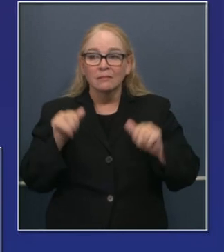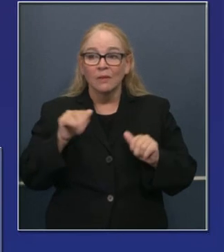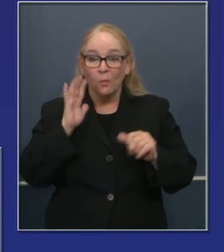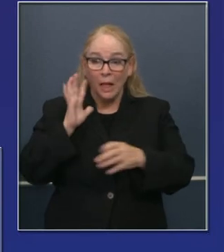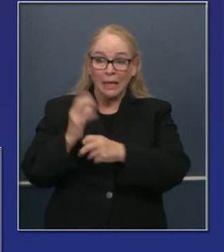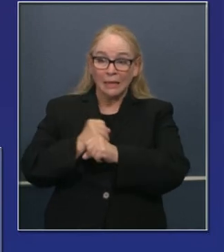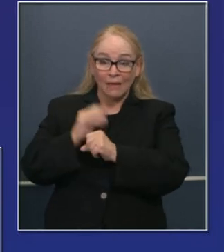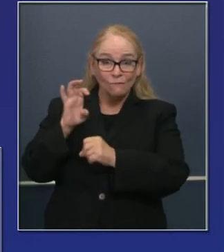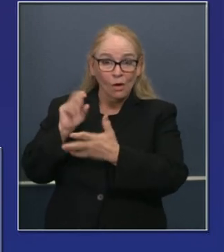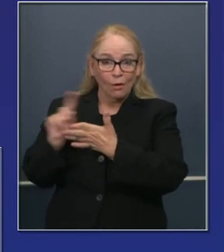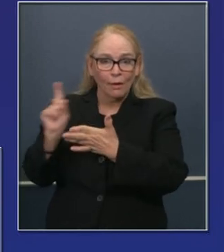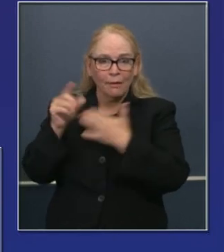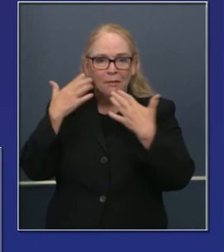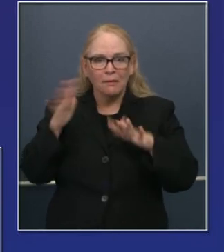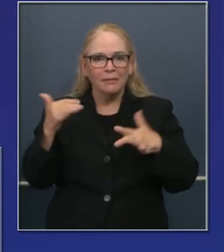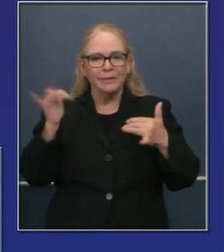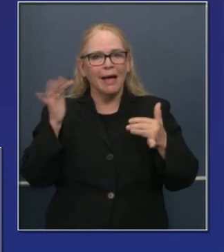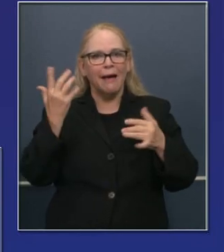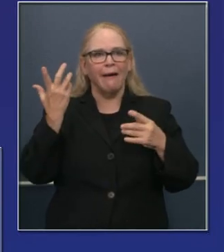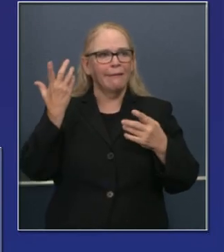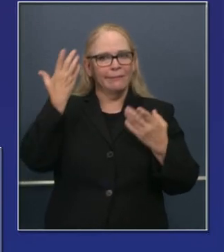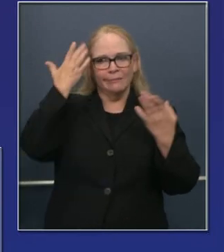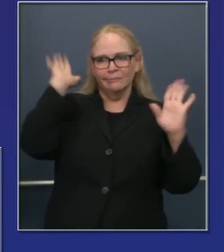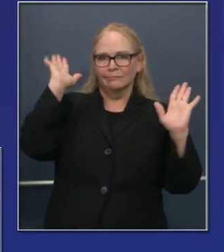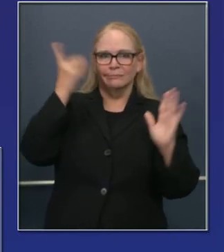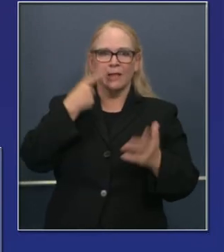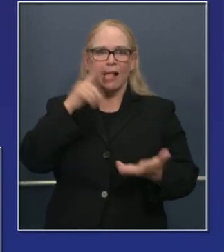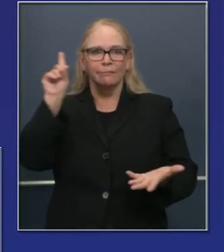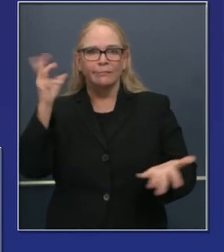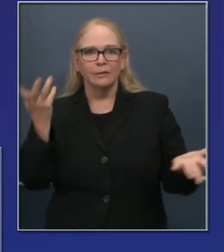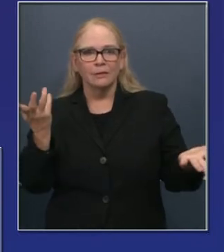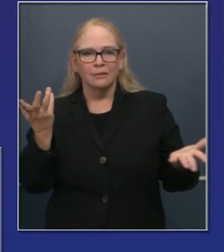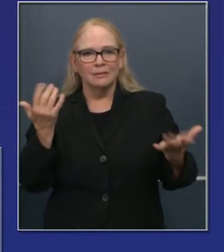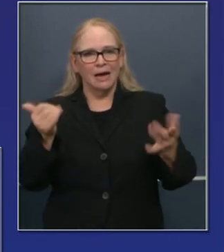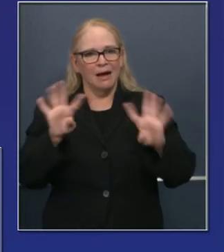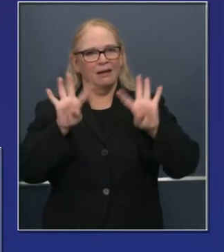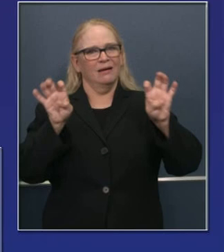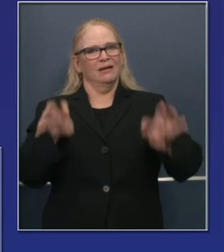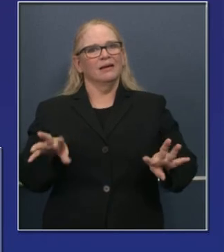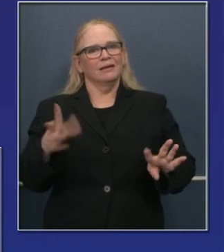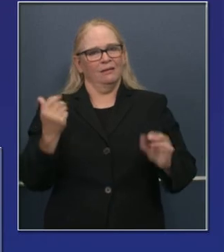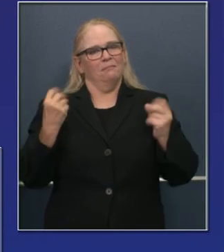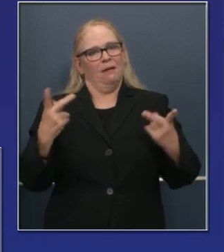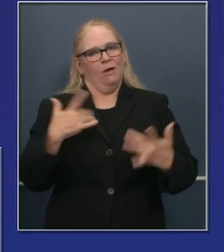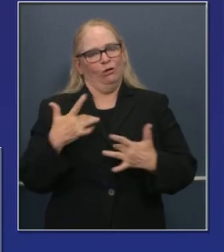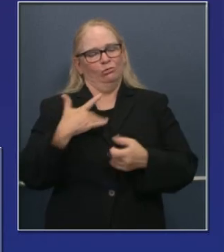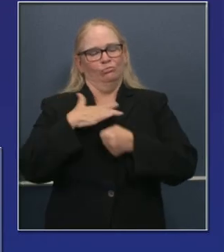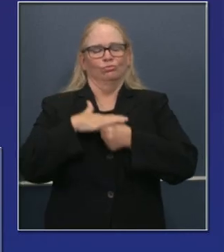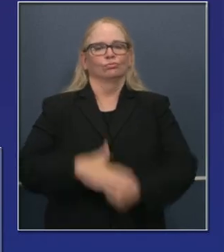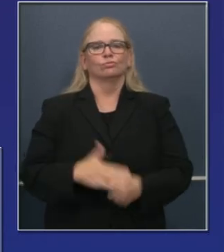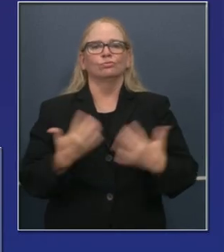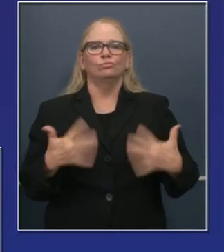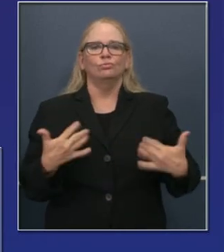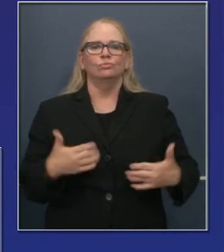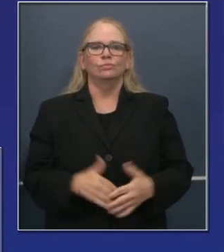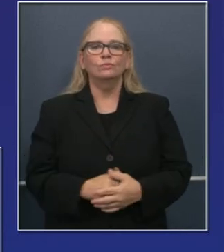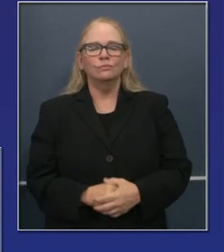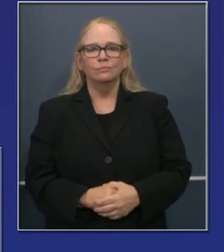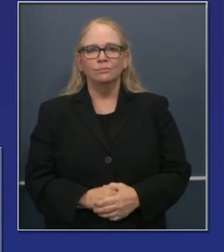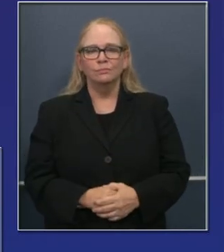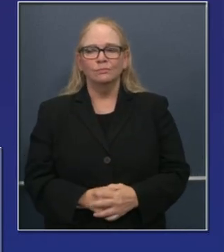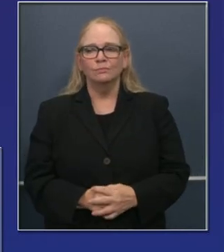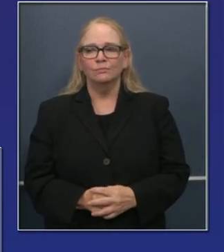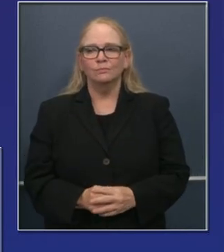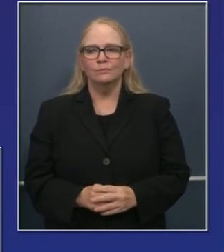y la cuestión en que estamos actualmente con estas órdenes ejecutivas que están en vigencia. También se debe